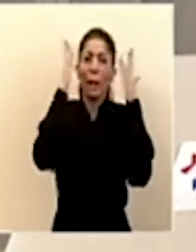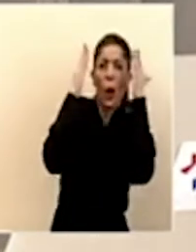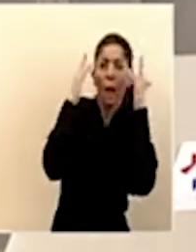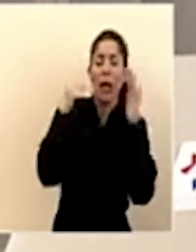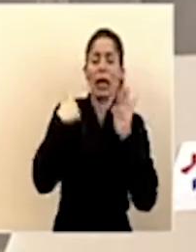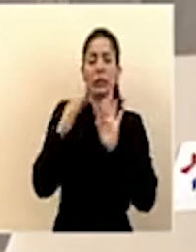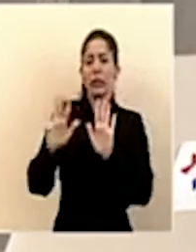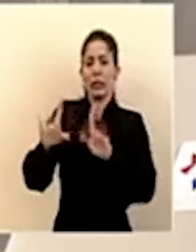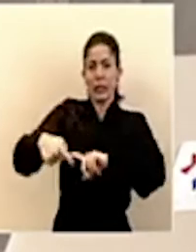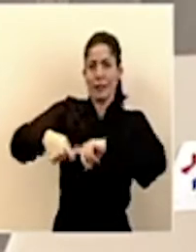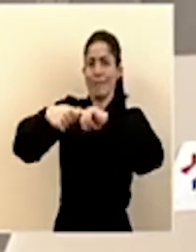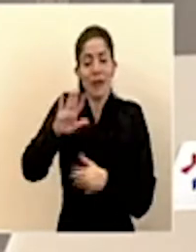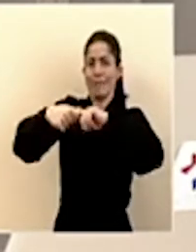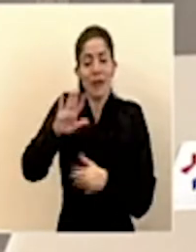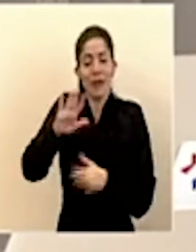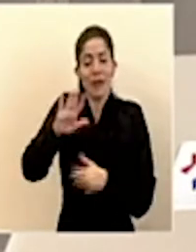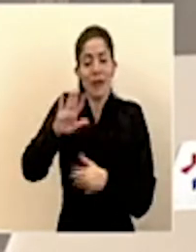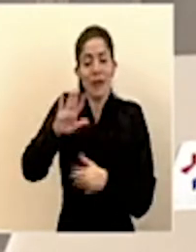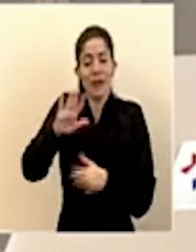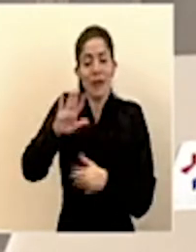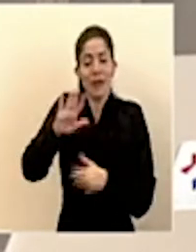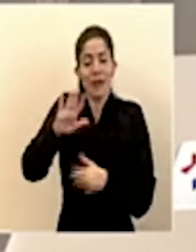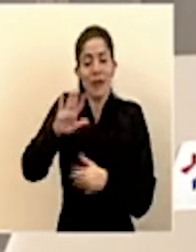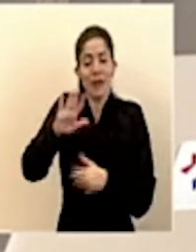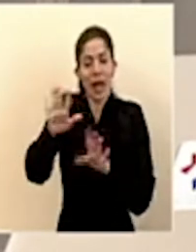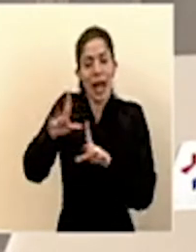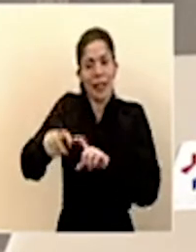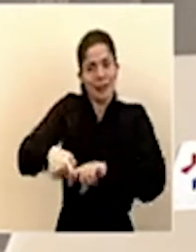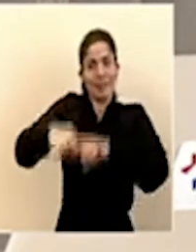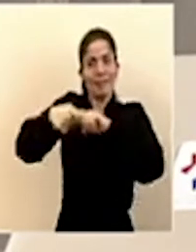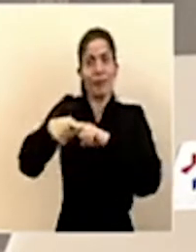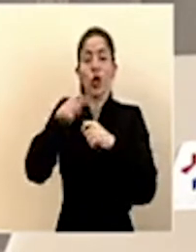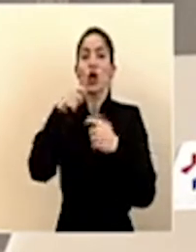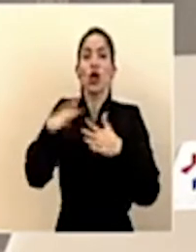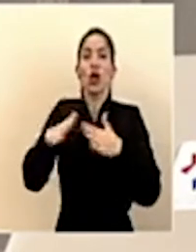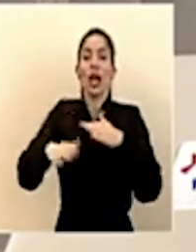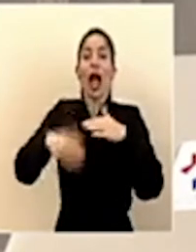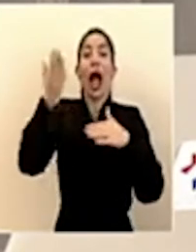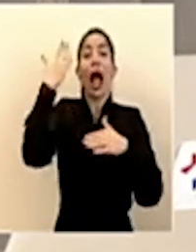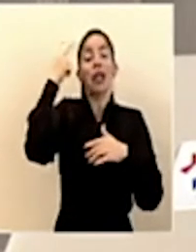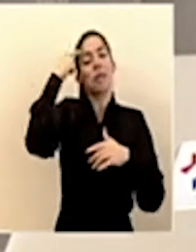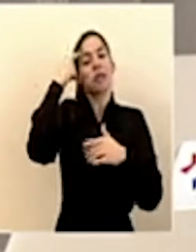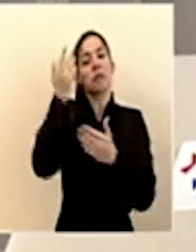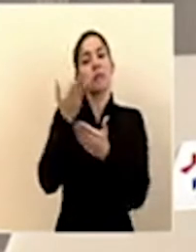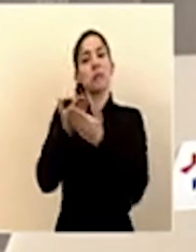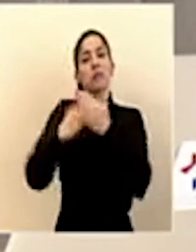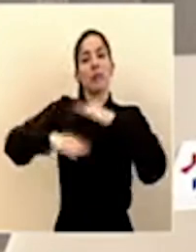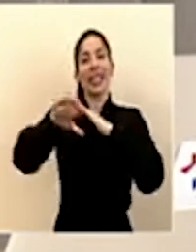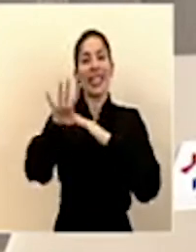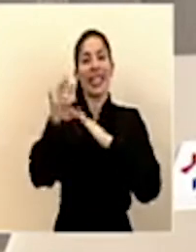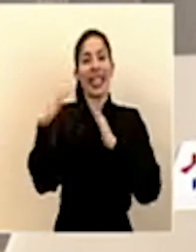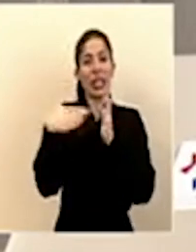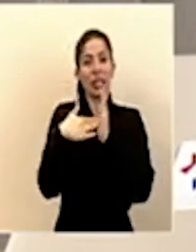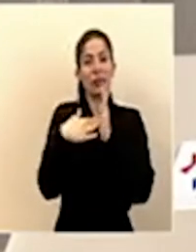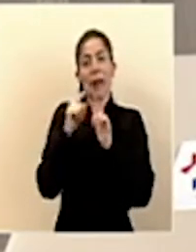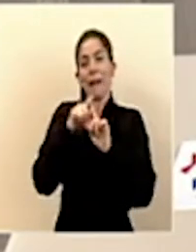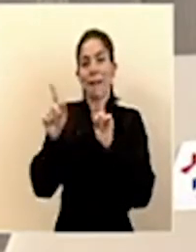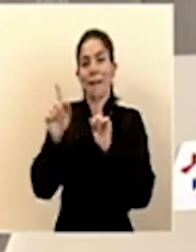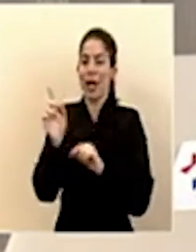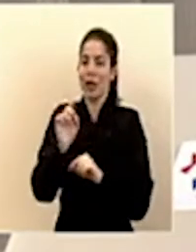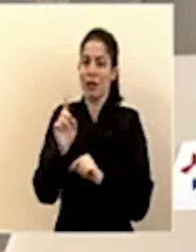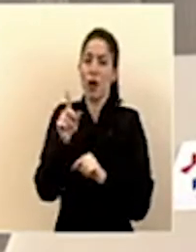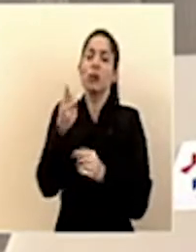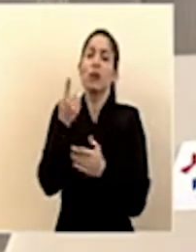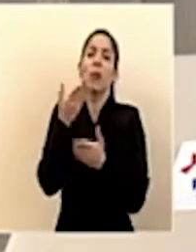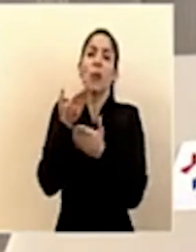avanzara con una propuesta que se tenía de poner el tope en los 500 mil colones, como lo anuncié ayer. Pero sí estamos viendo